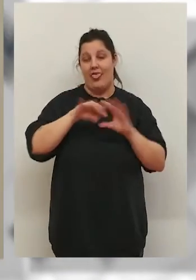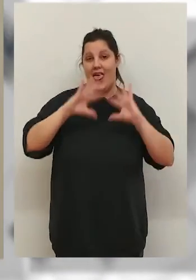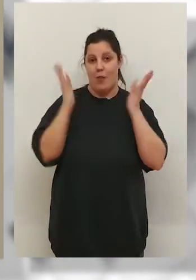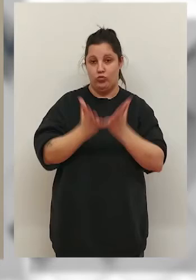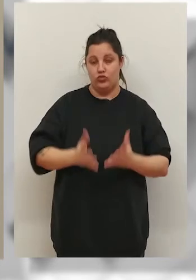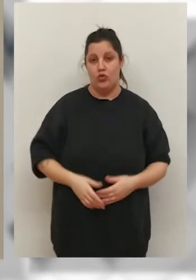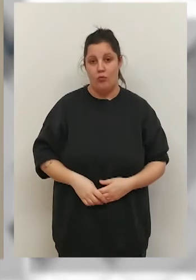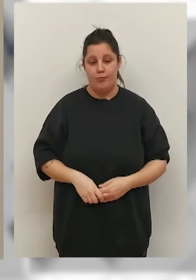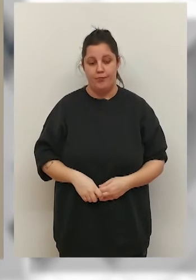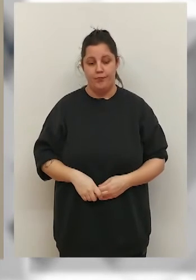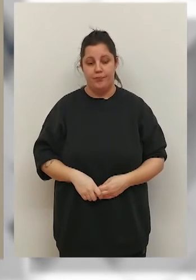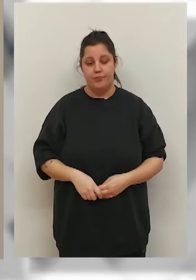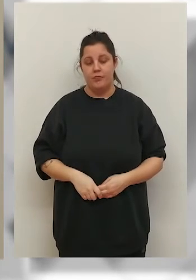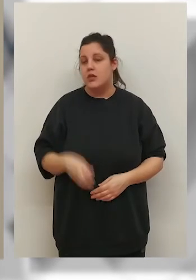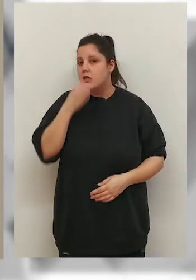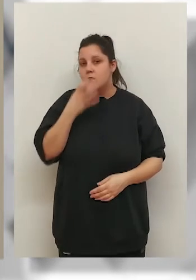que es también tercero en campeonato del mundo.